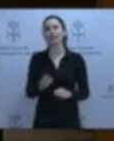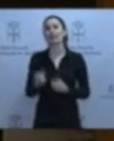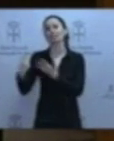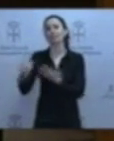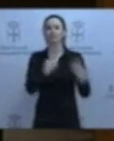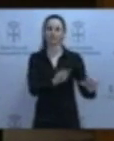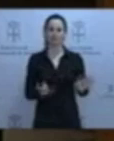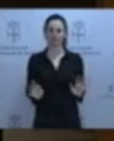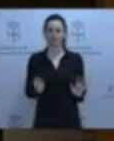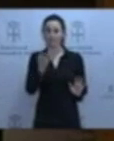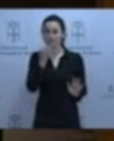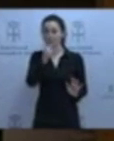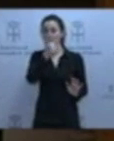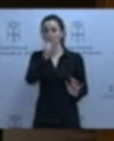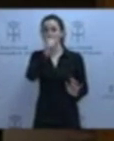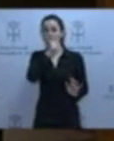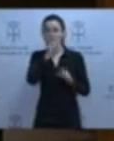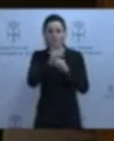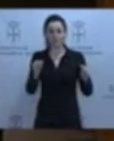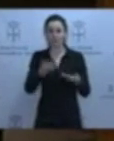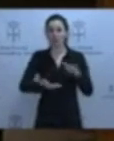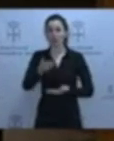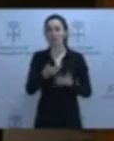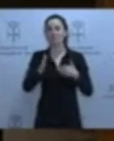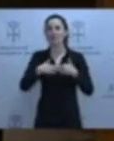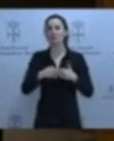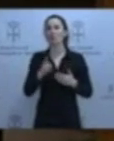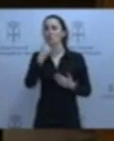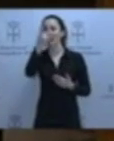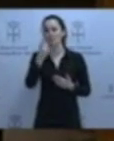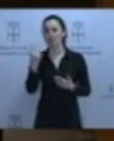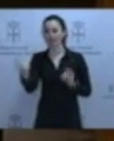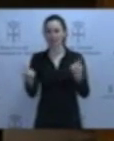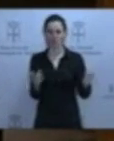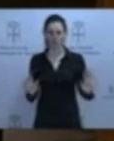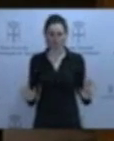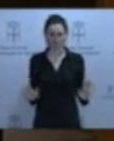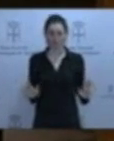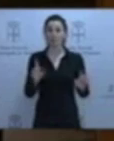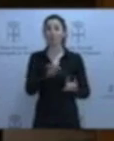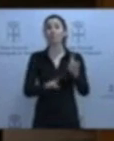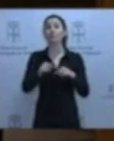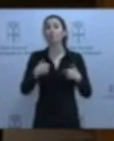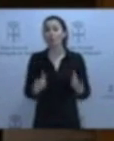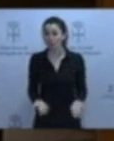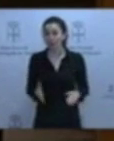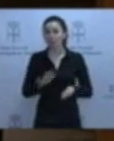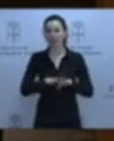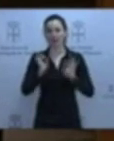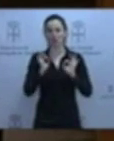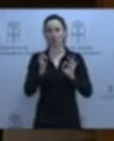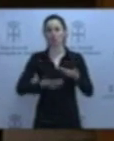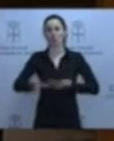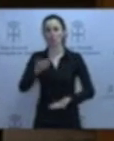años. Si guardan silencio y cooperan, se llevan la pena mínima, un año cada uno de ellos. Claro que tienen un problema, que es que para cooperar